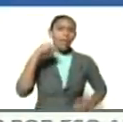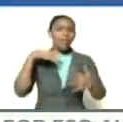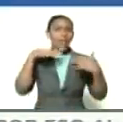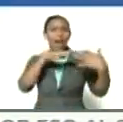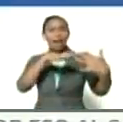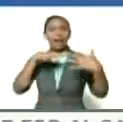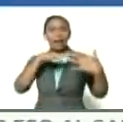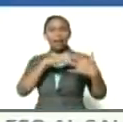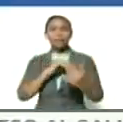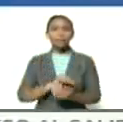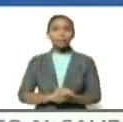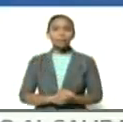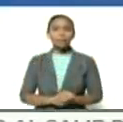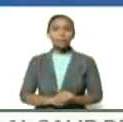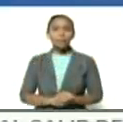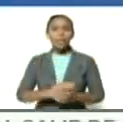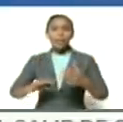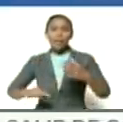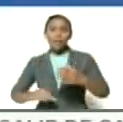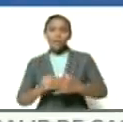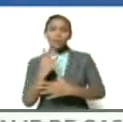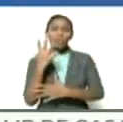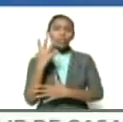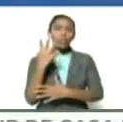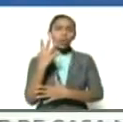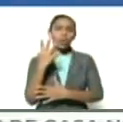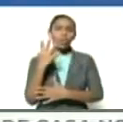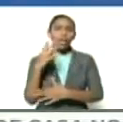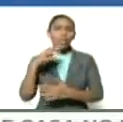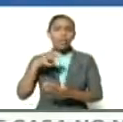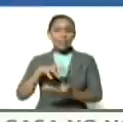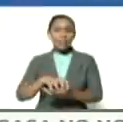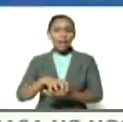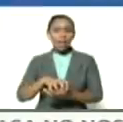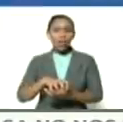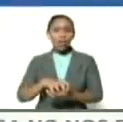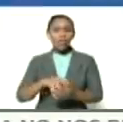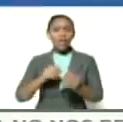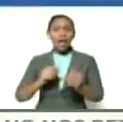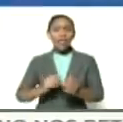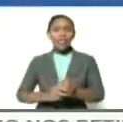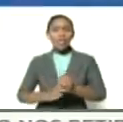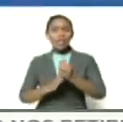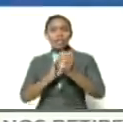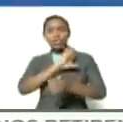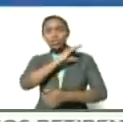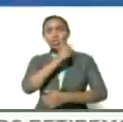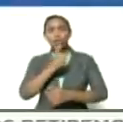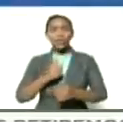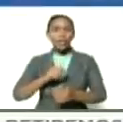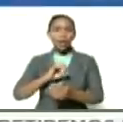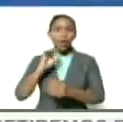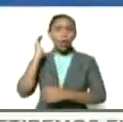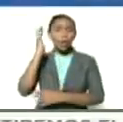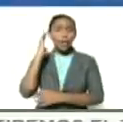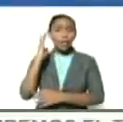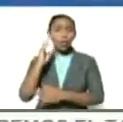de la fundación de estados de la dirección de congresos constituyentes